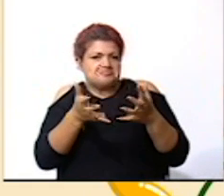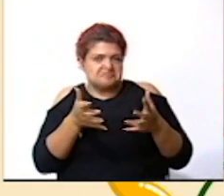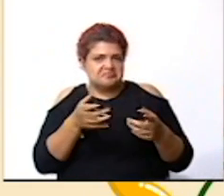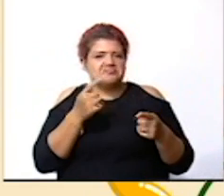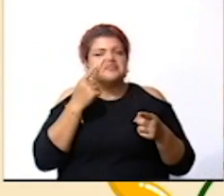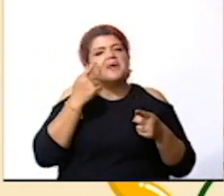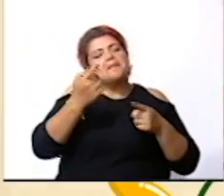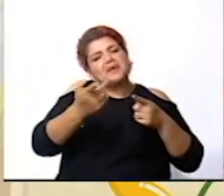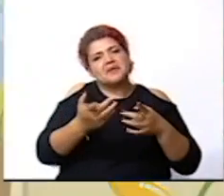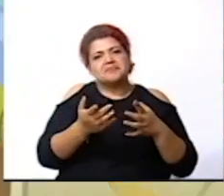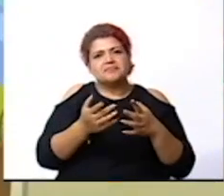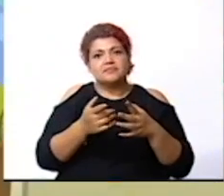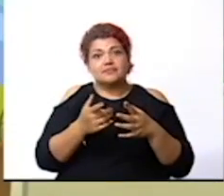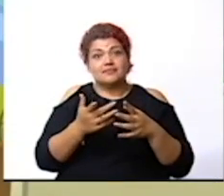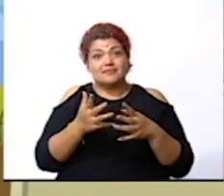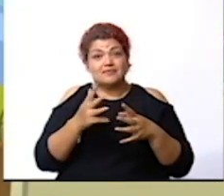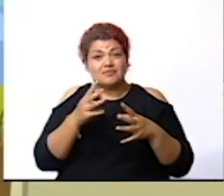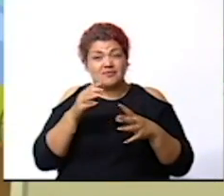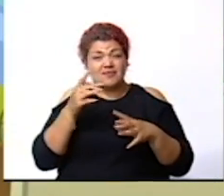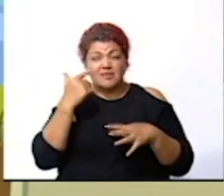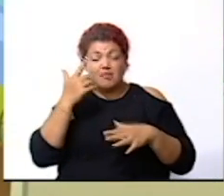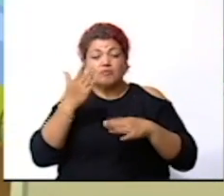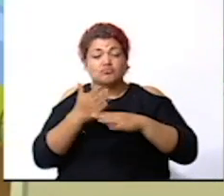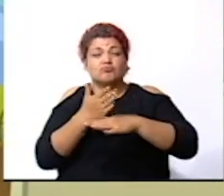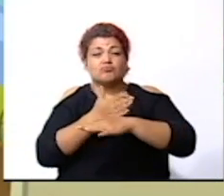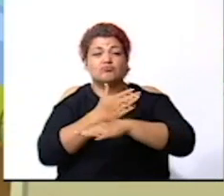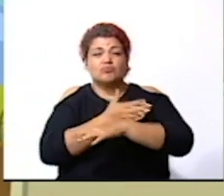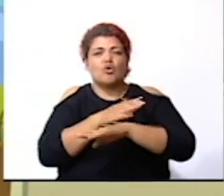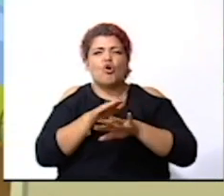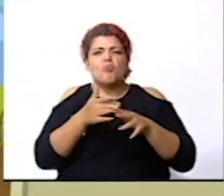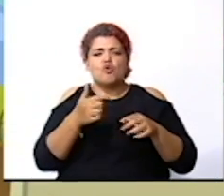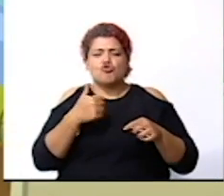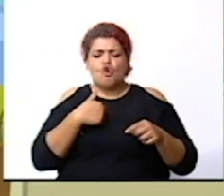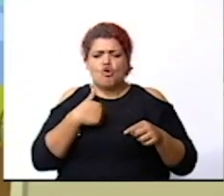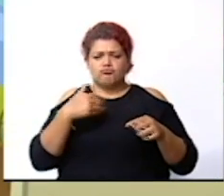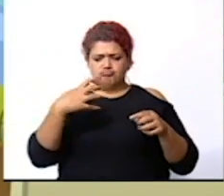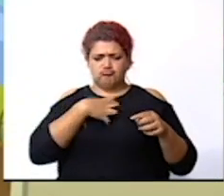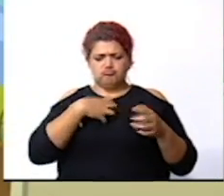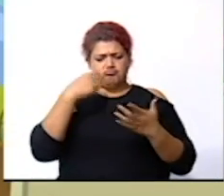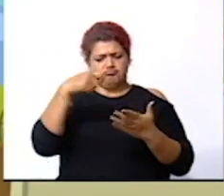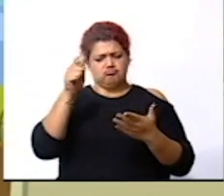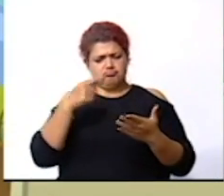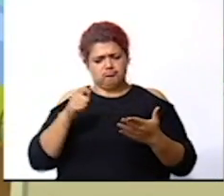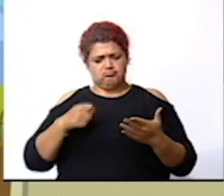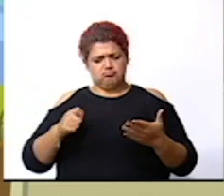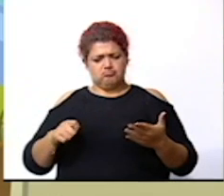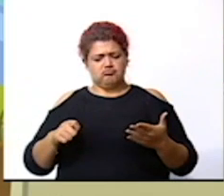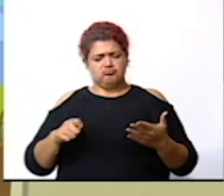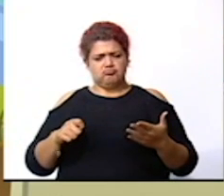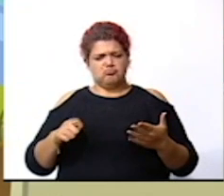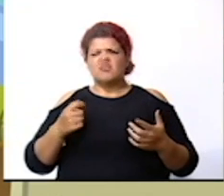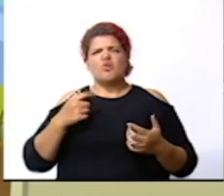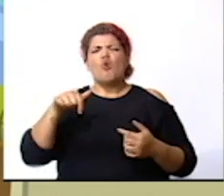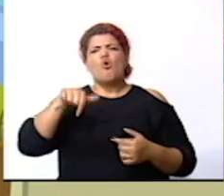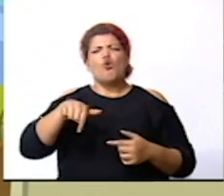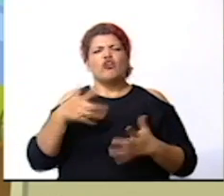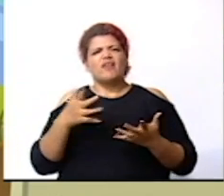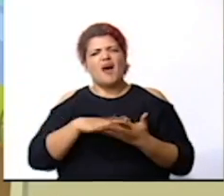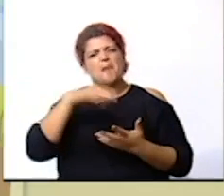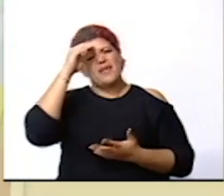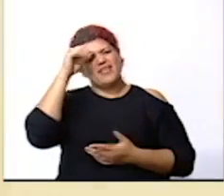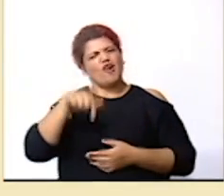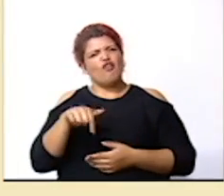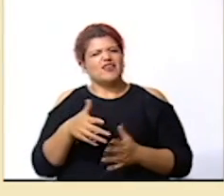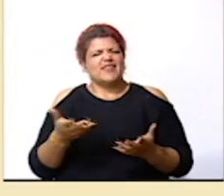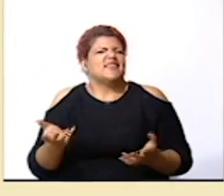vemos dentro de este proceso la parte de autoevaluación? ¿sí? ¿qué aprendimos el día de